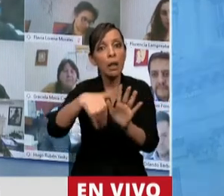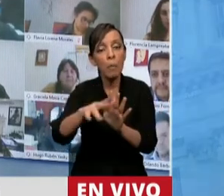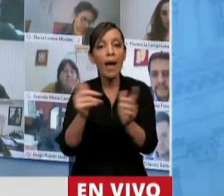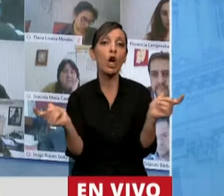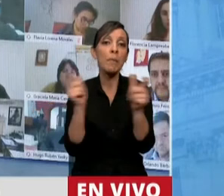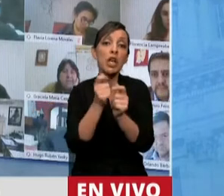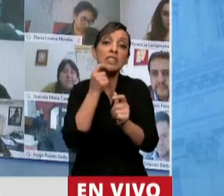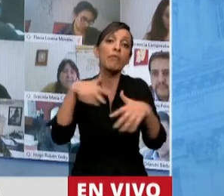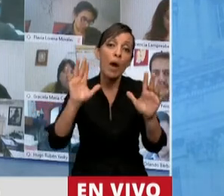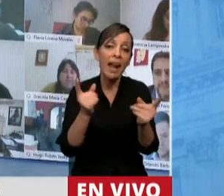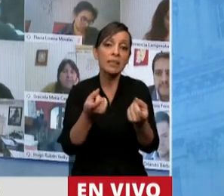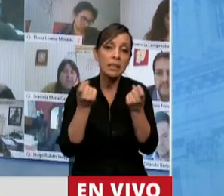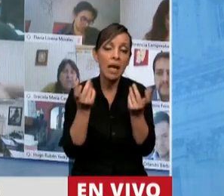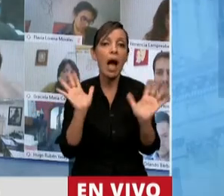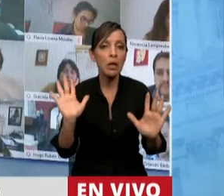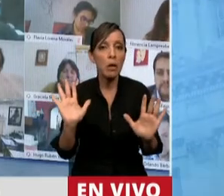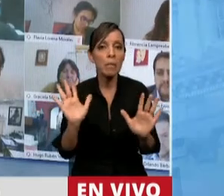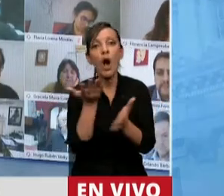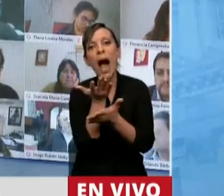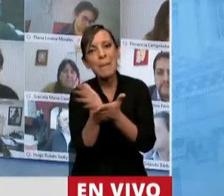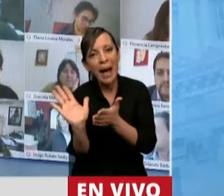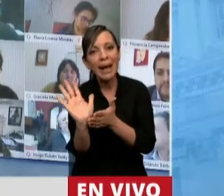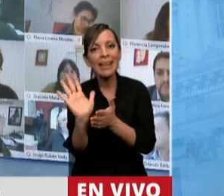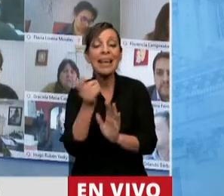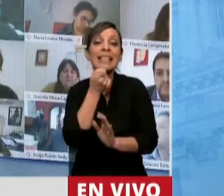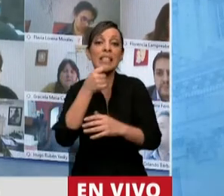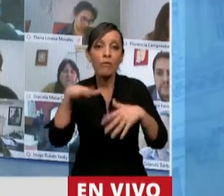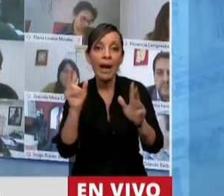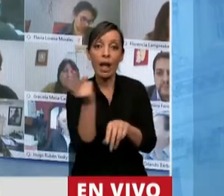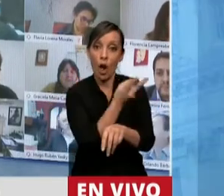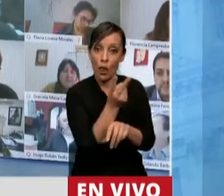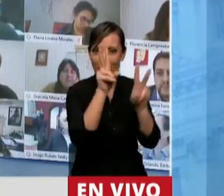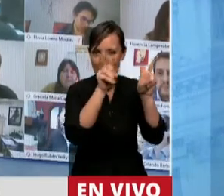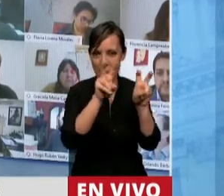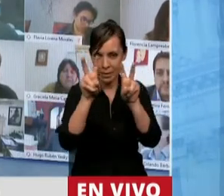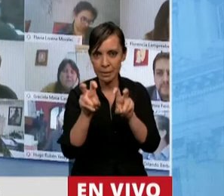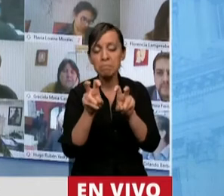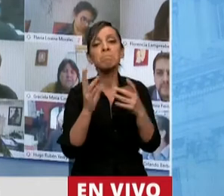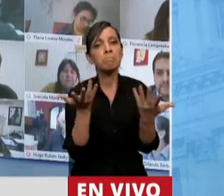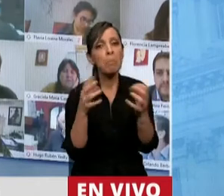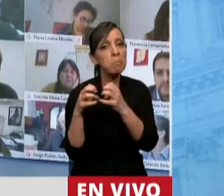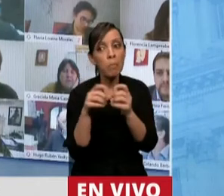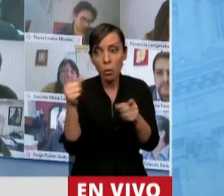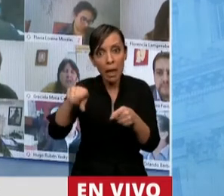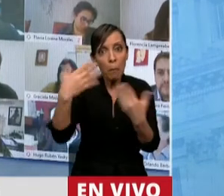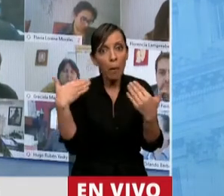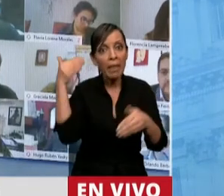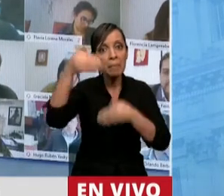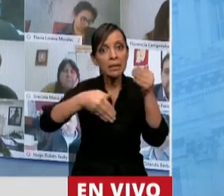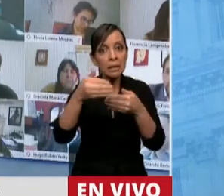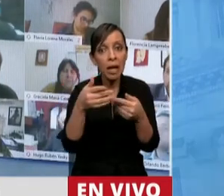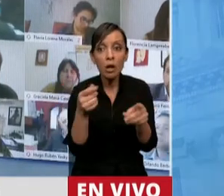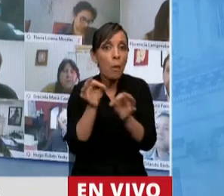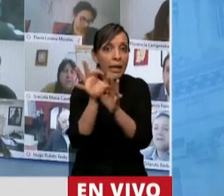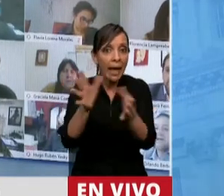llegado el caso y que, aparte, si se trataban esos temas, iban a poder estar presencialmente como lo